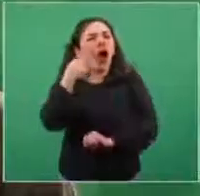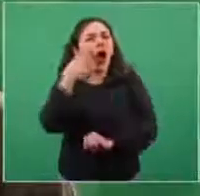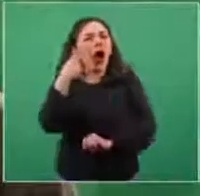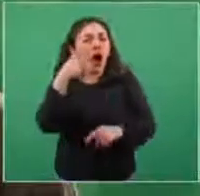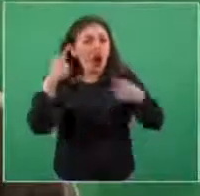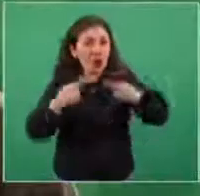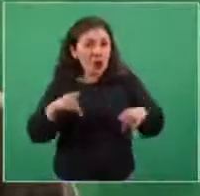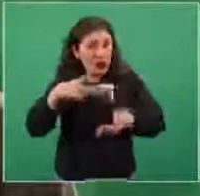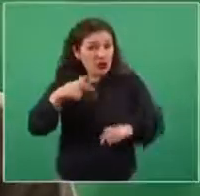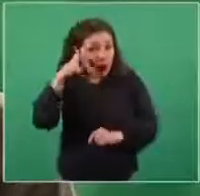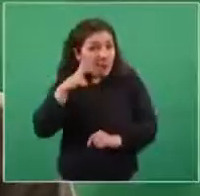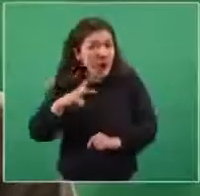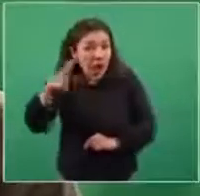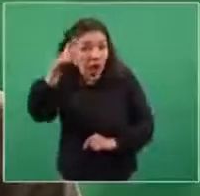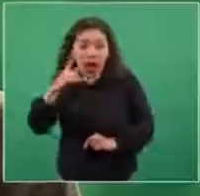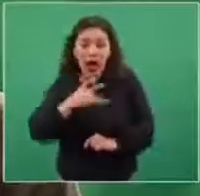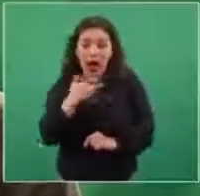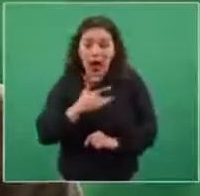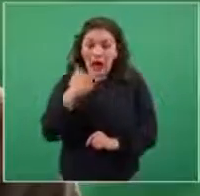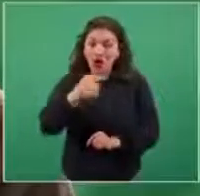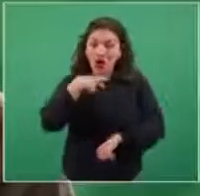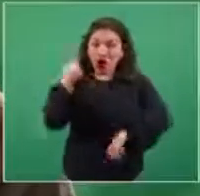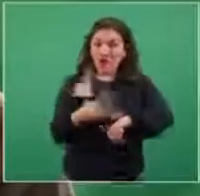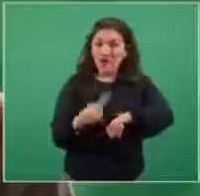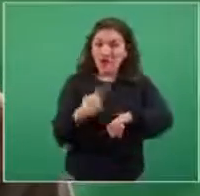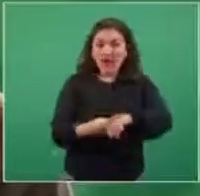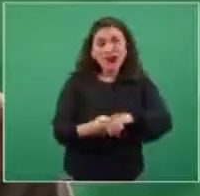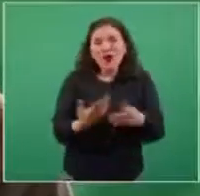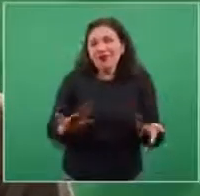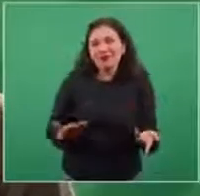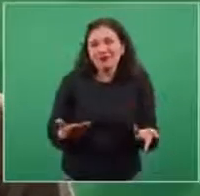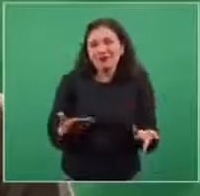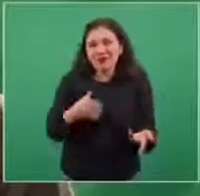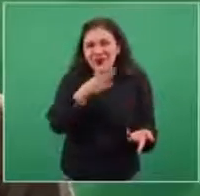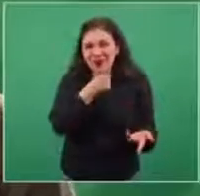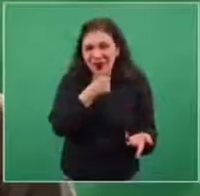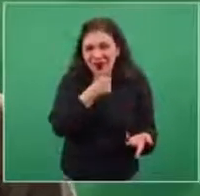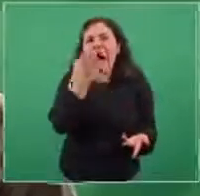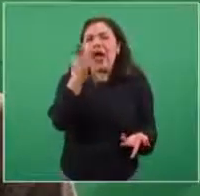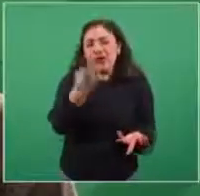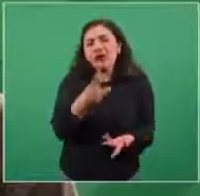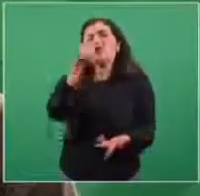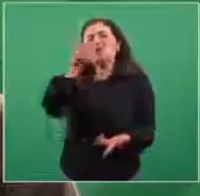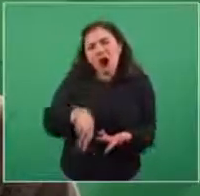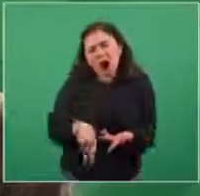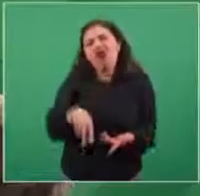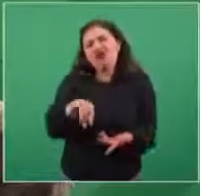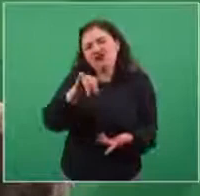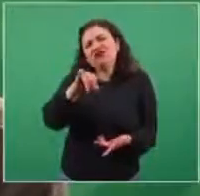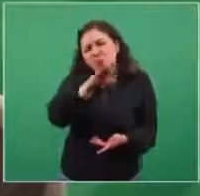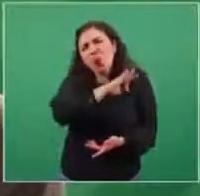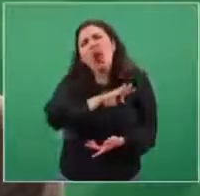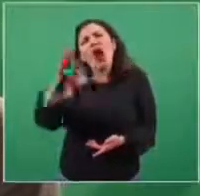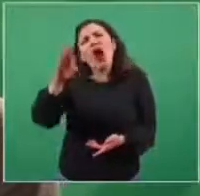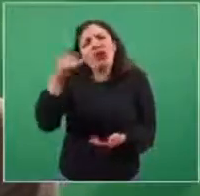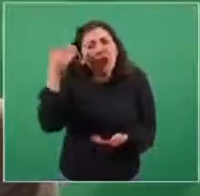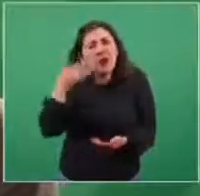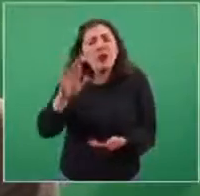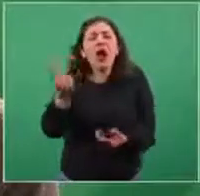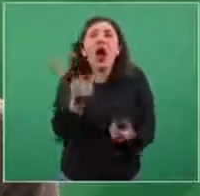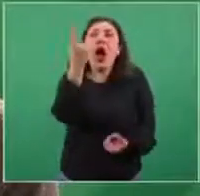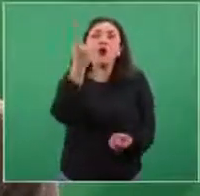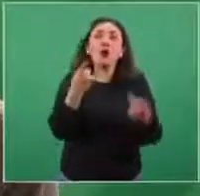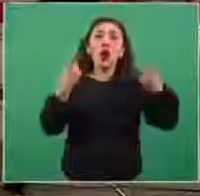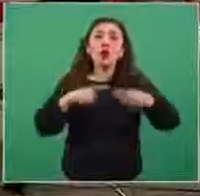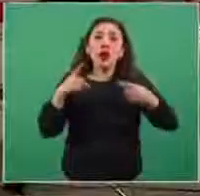personas no viajan estando enfermas. Es desde luego posible que algunas de las personas que viajan se encuentren en el periodo de